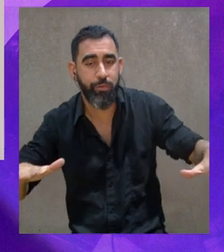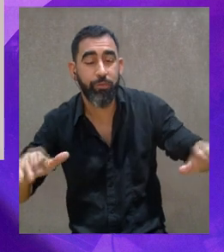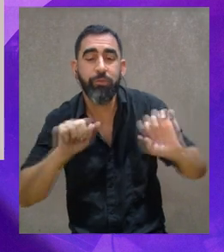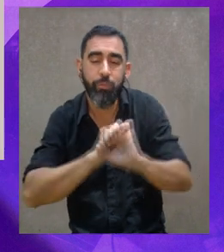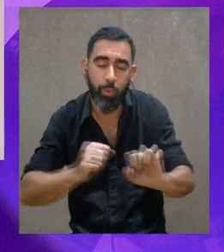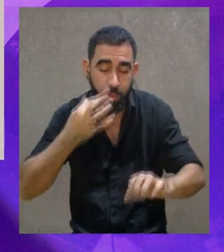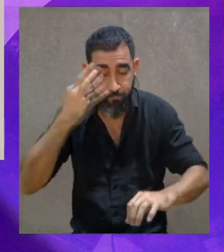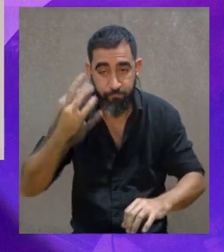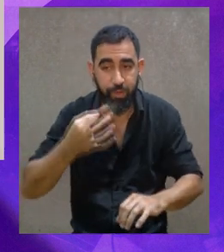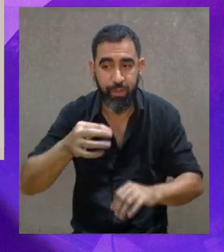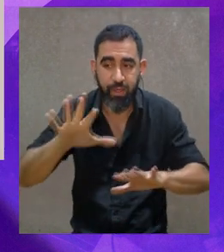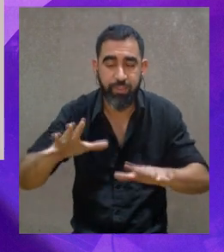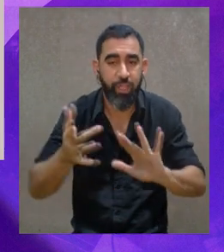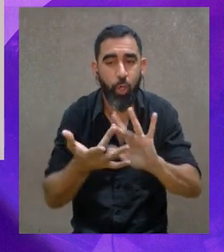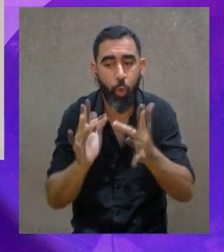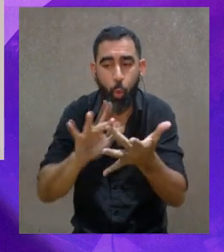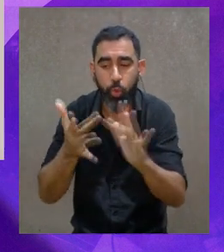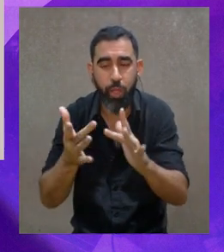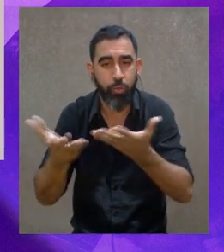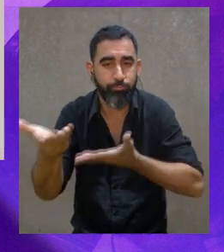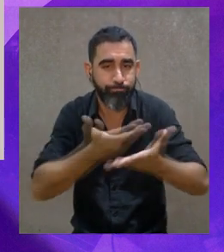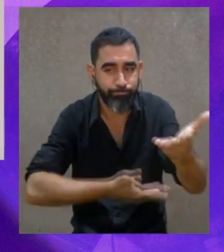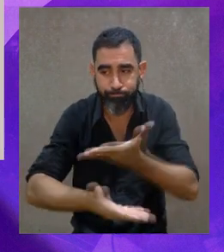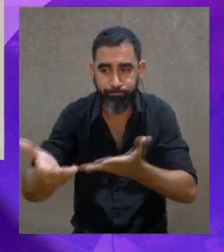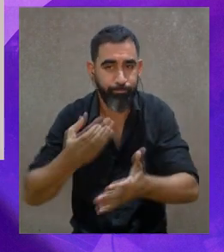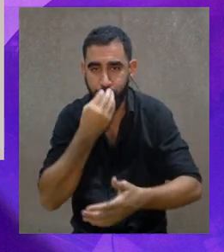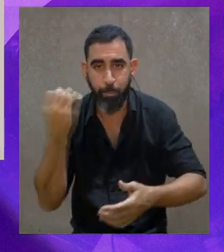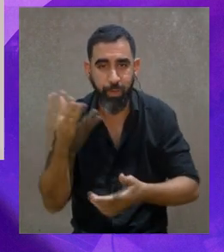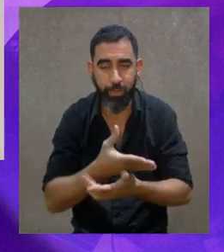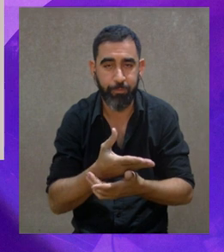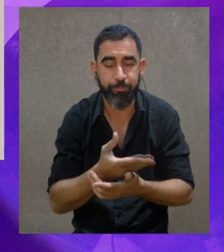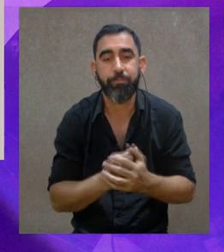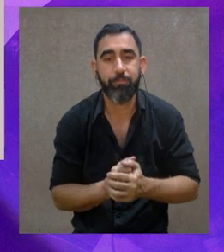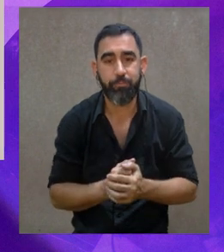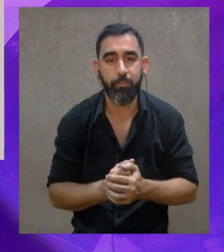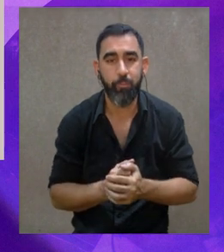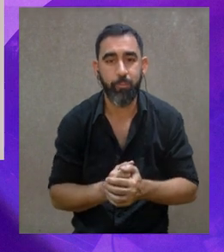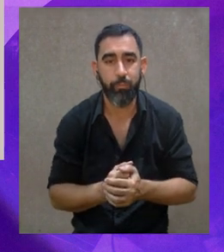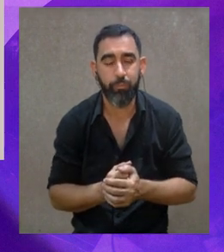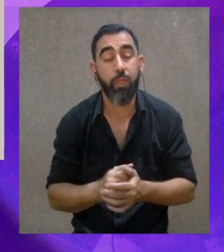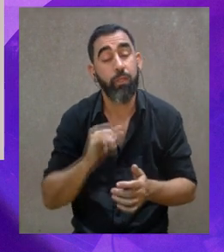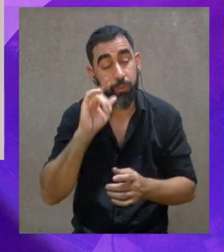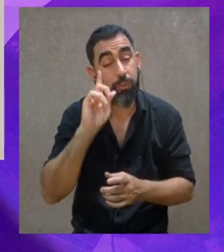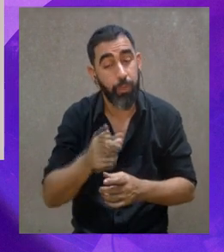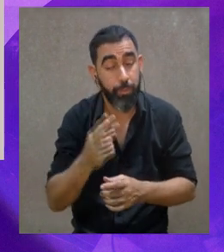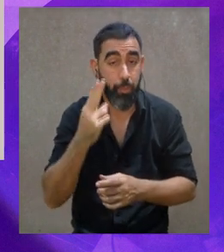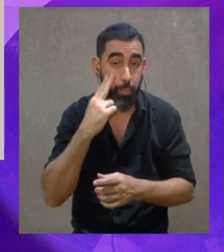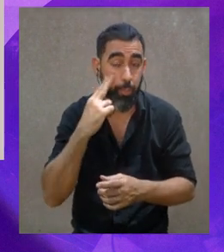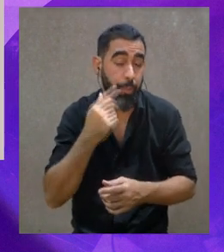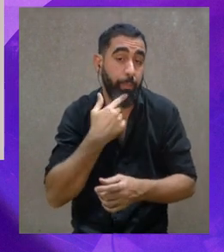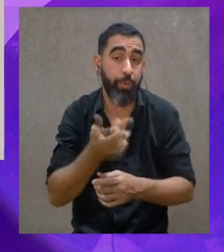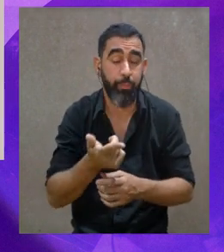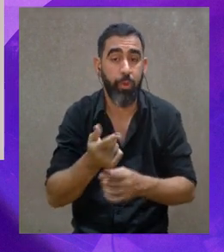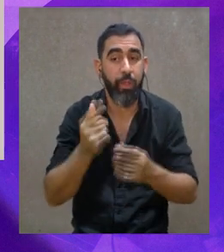chicos y poder realmente tener esa interacción. Y no ha dejado de tener sus